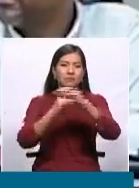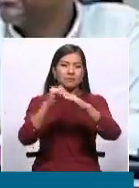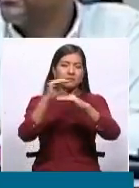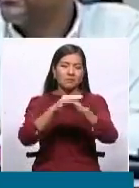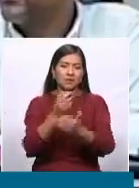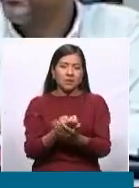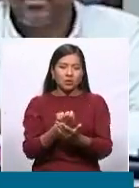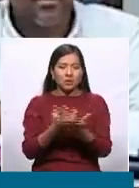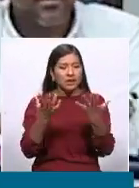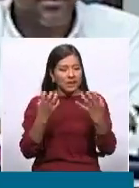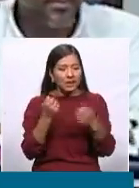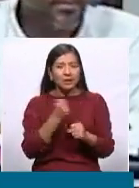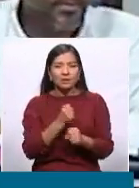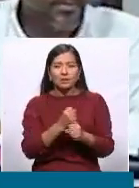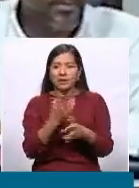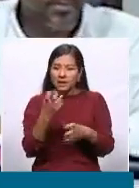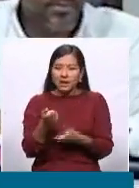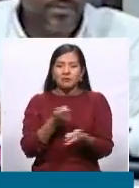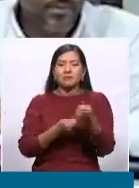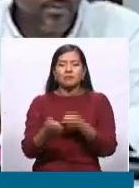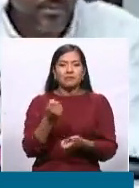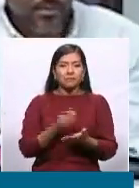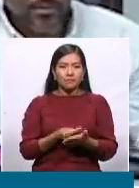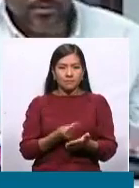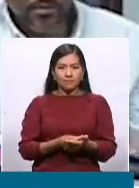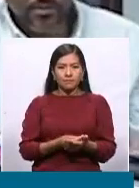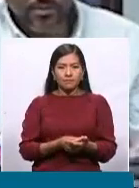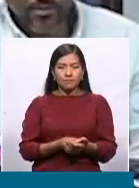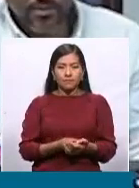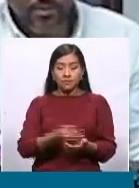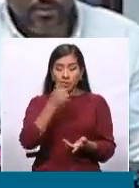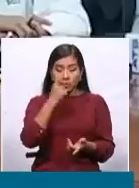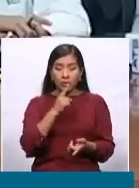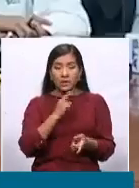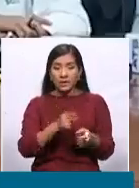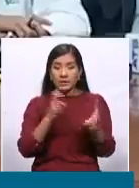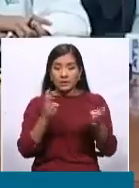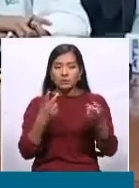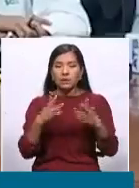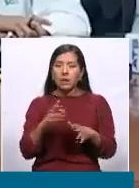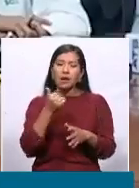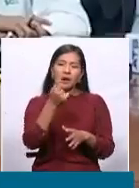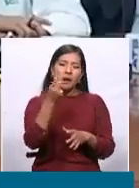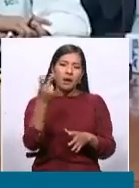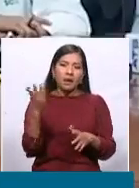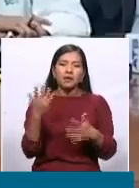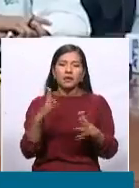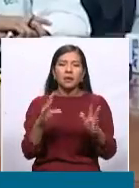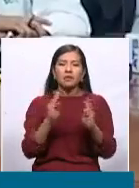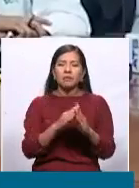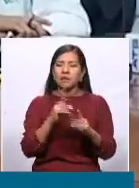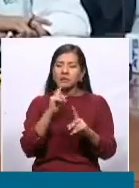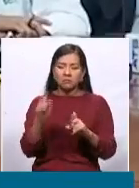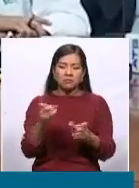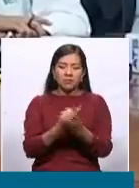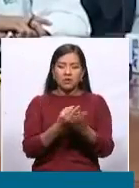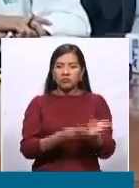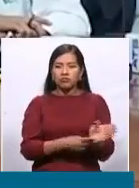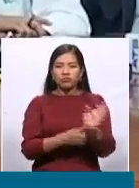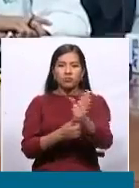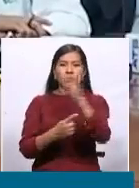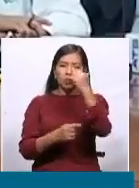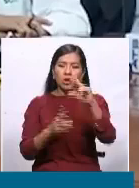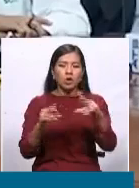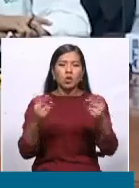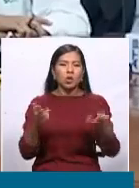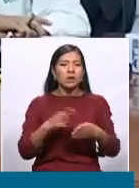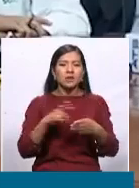queremos trabajar, queremos generar ingresos. Por eso es que a alguien le van a tener que pasar la factura porque no les